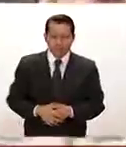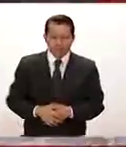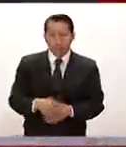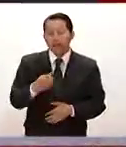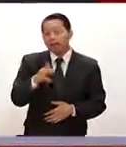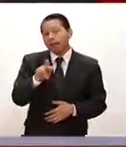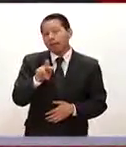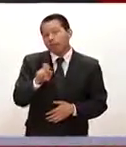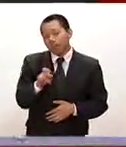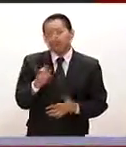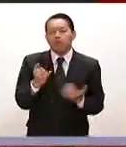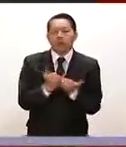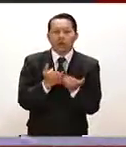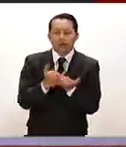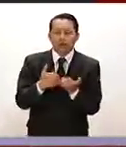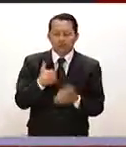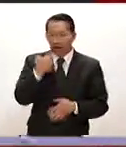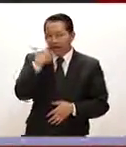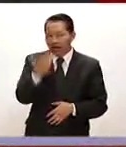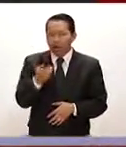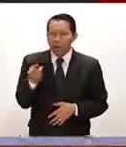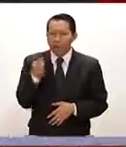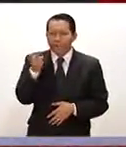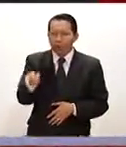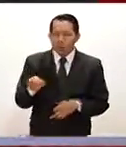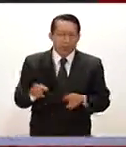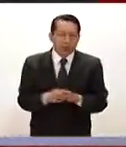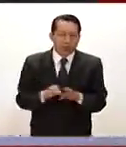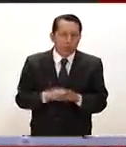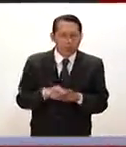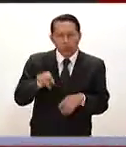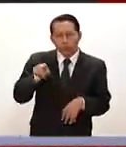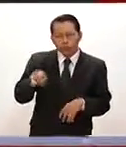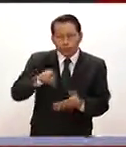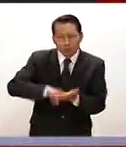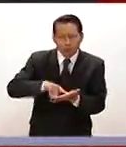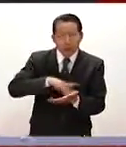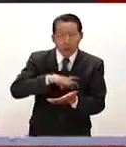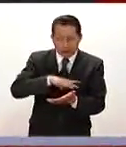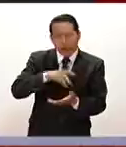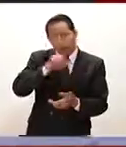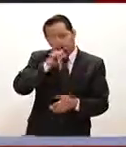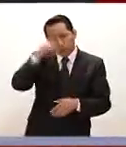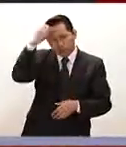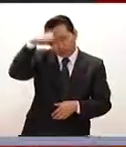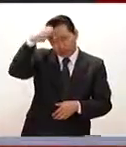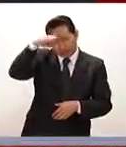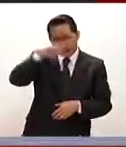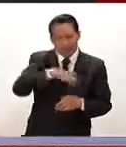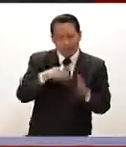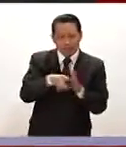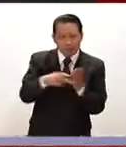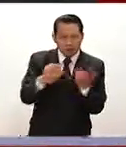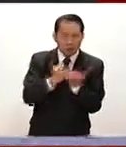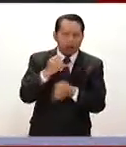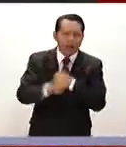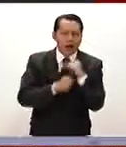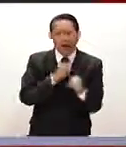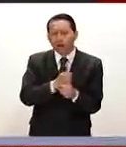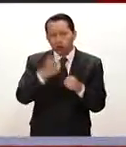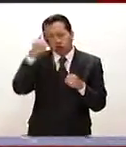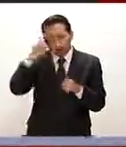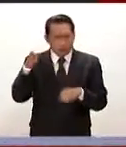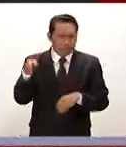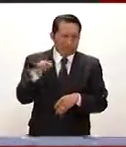Pepe, te quiero preguntar esto de manera más directa. Tú con la experiencia periodística que tienes, con tus años de cobertura,